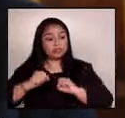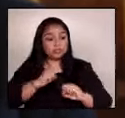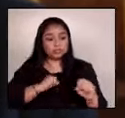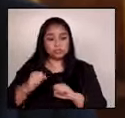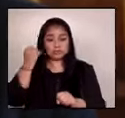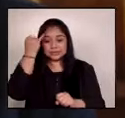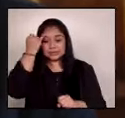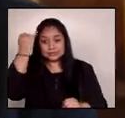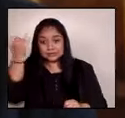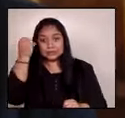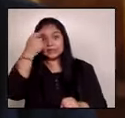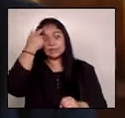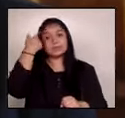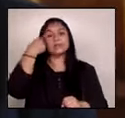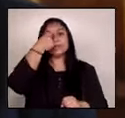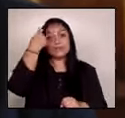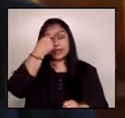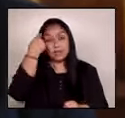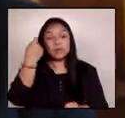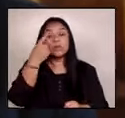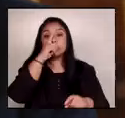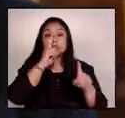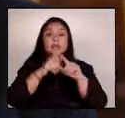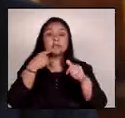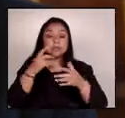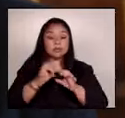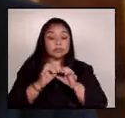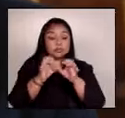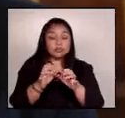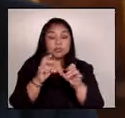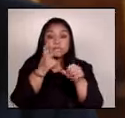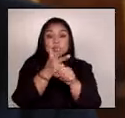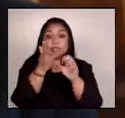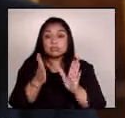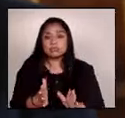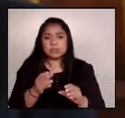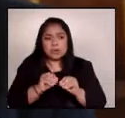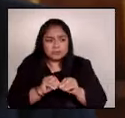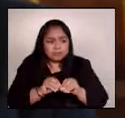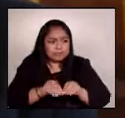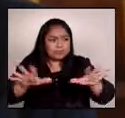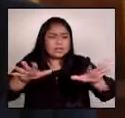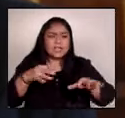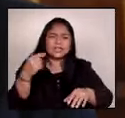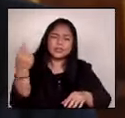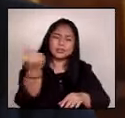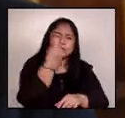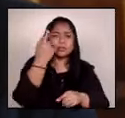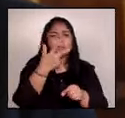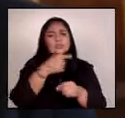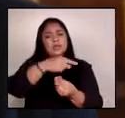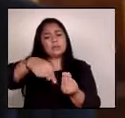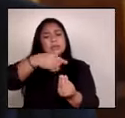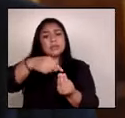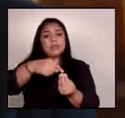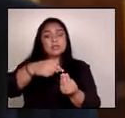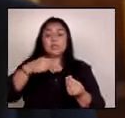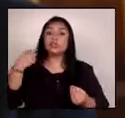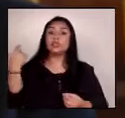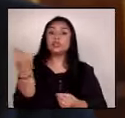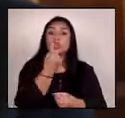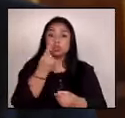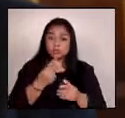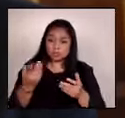y el esfuerzo de las y los guatemaltecos alcancen a todas las familias. Que nadie sea excluido del